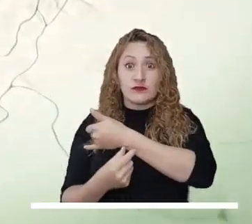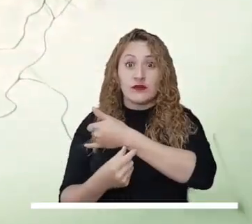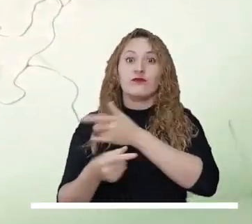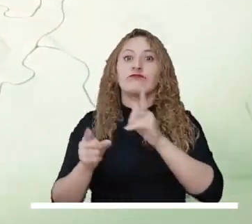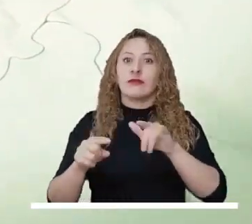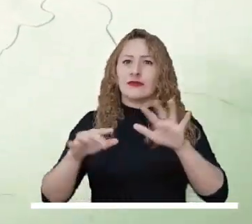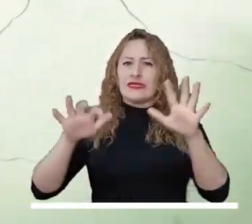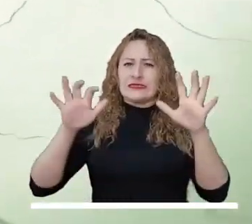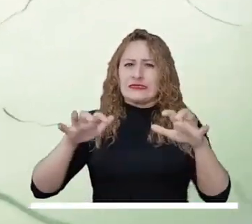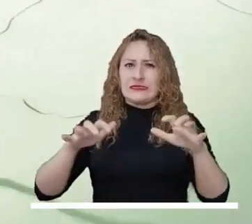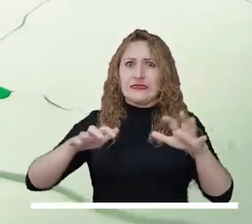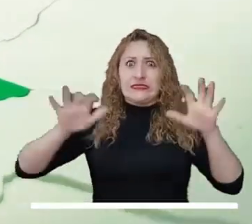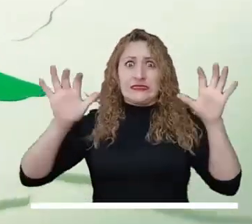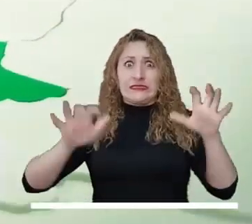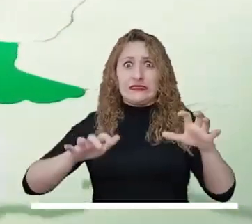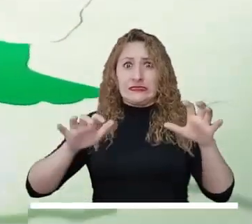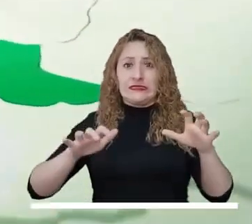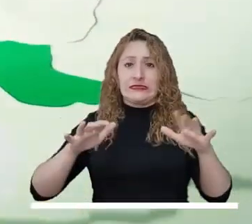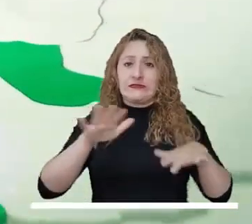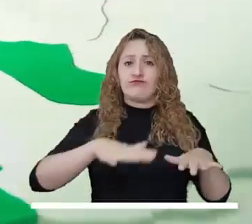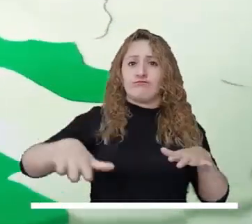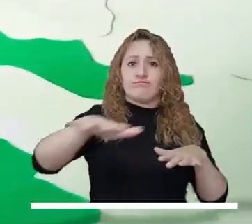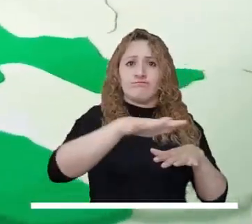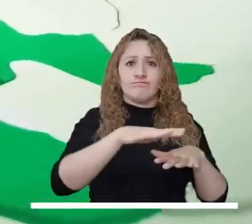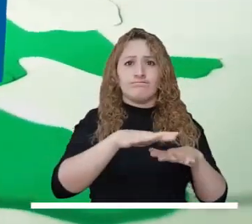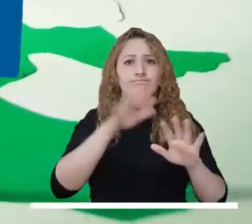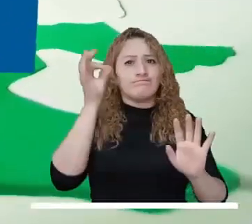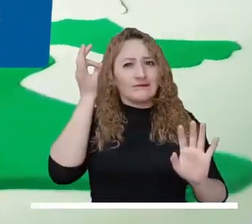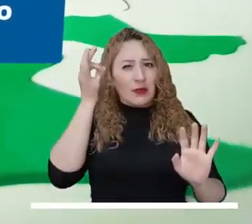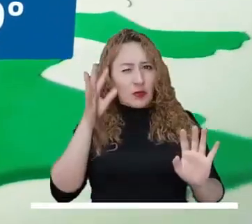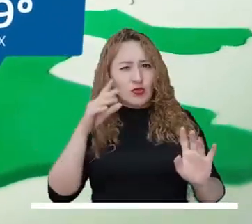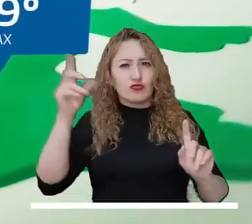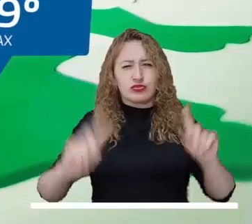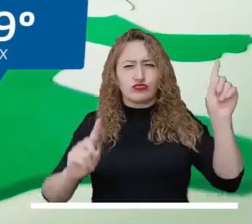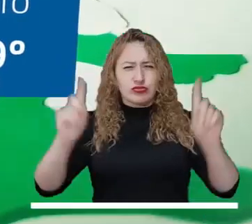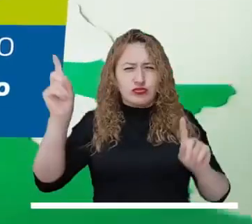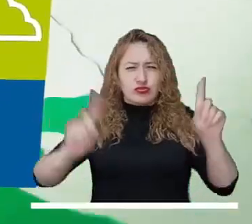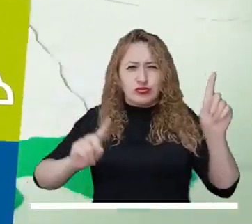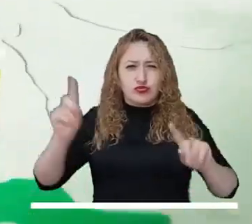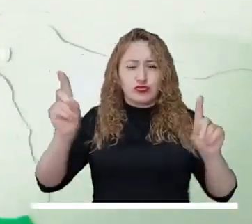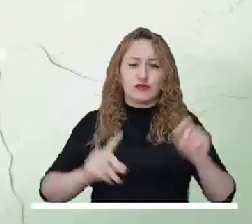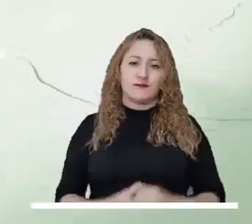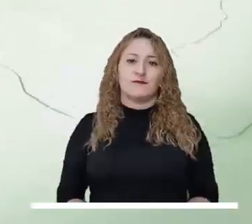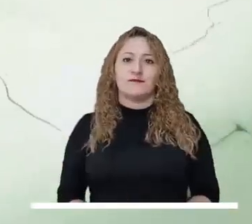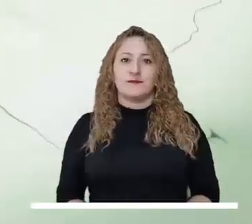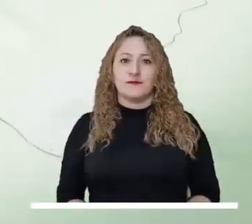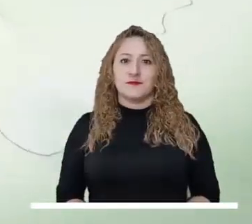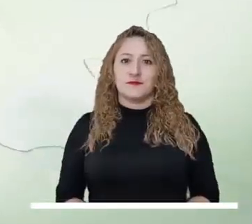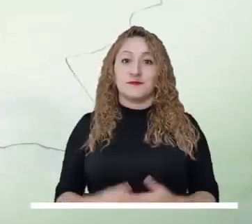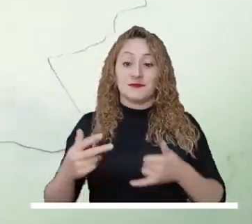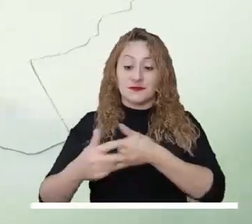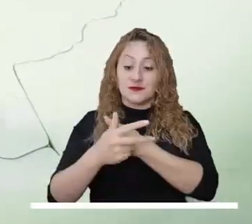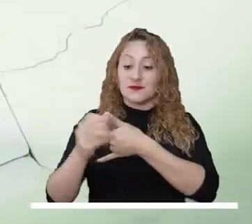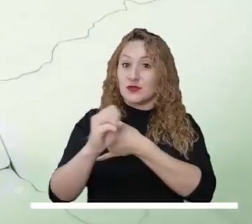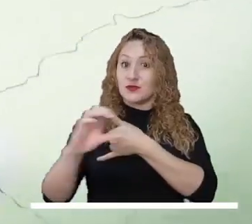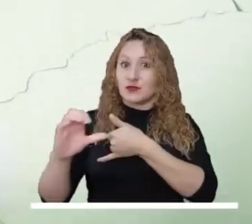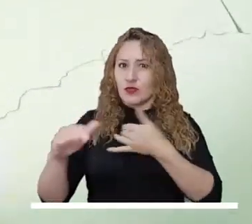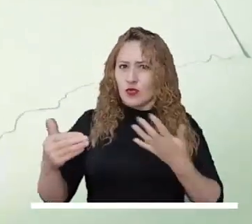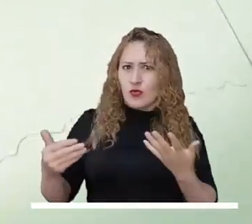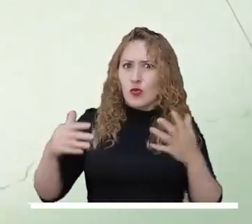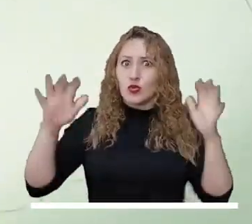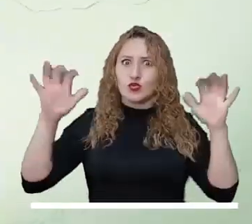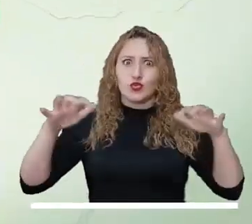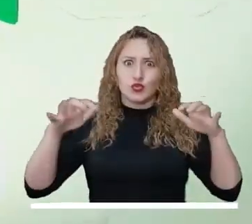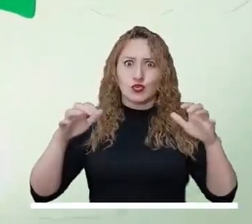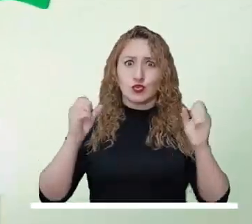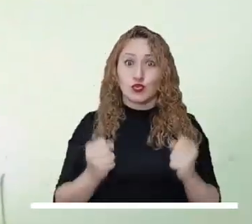Tarde en capotadas se estima en el Pacífico, donde además son posibles lluvias entre ligeras a moderadas en amplios sectores. No se descarta actividad eléctrica en la